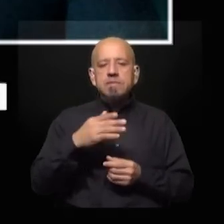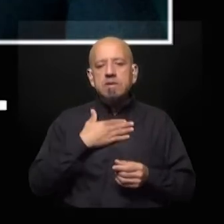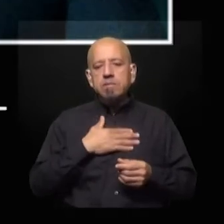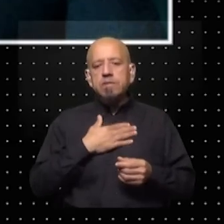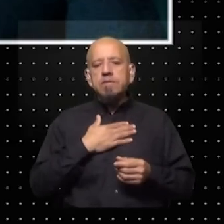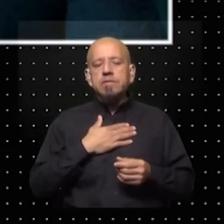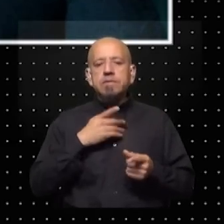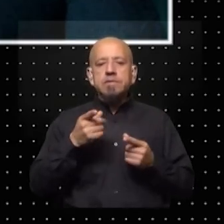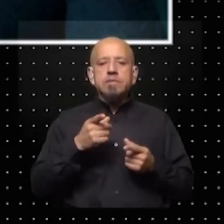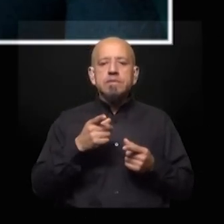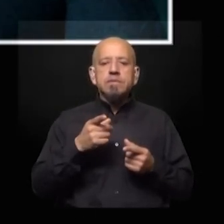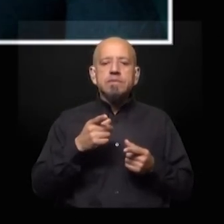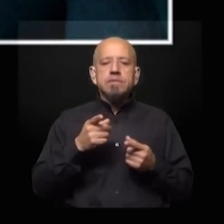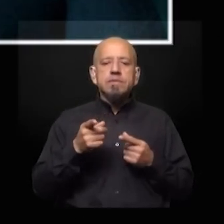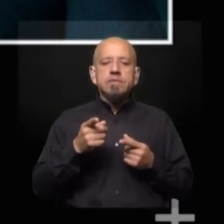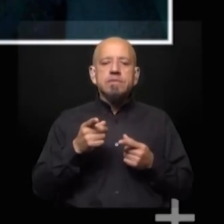estar de vuelta